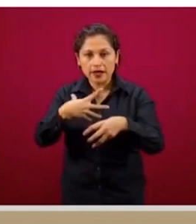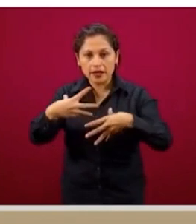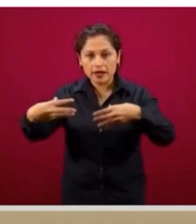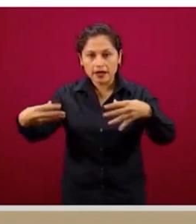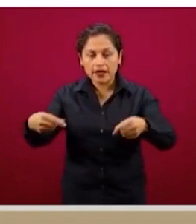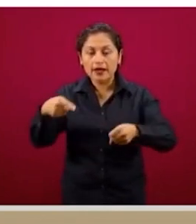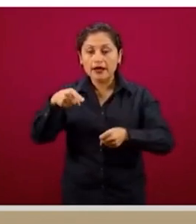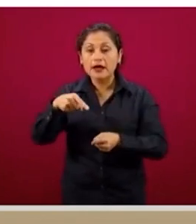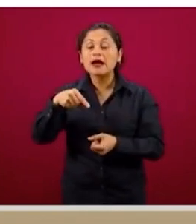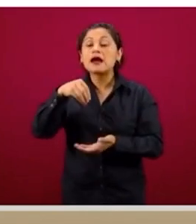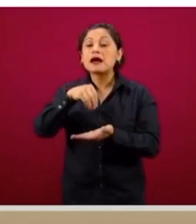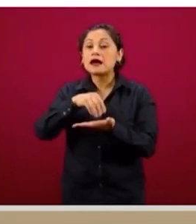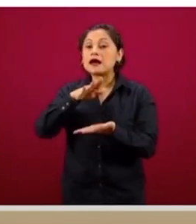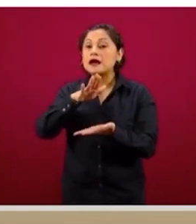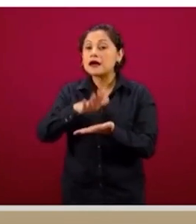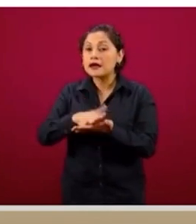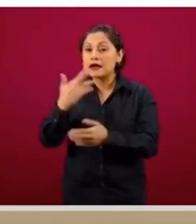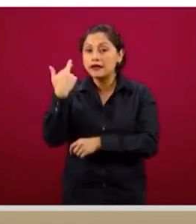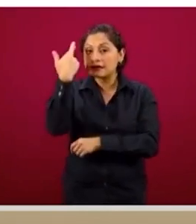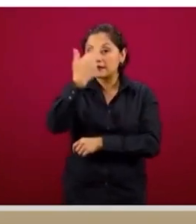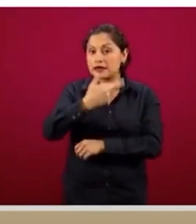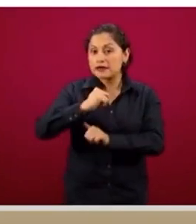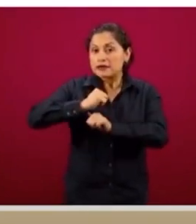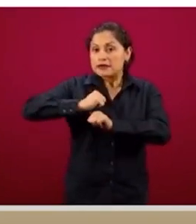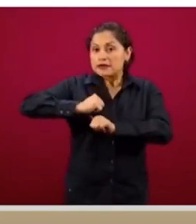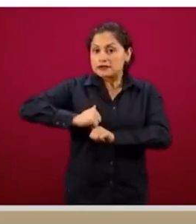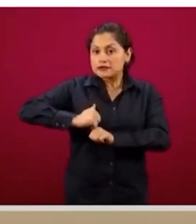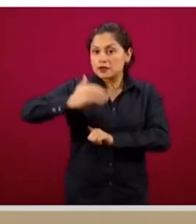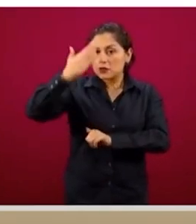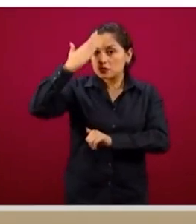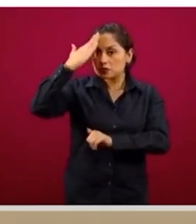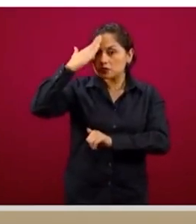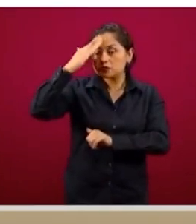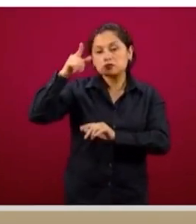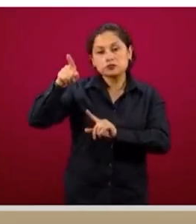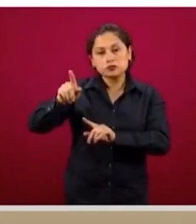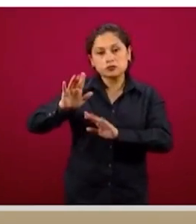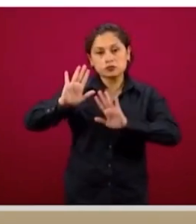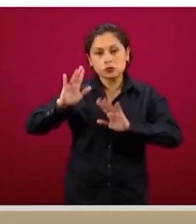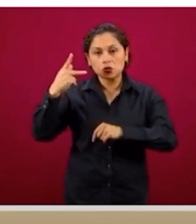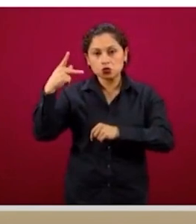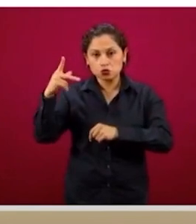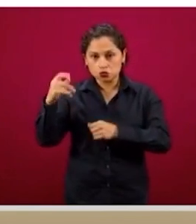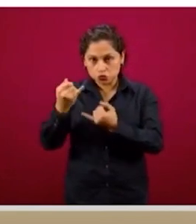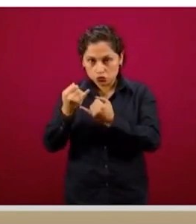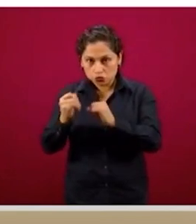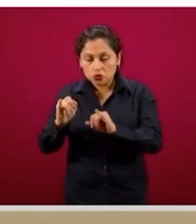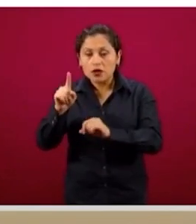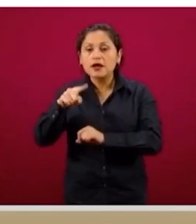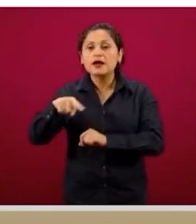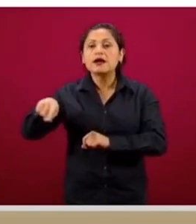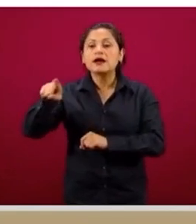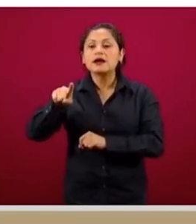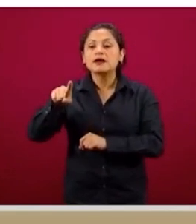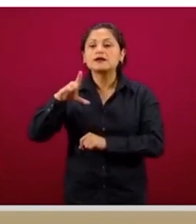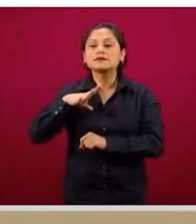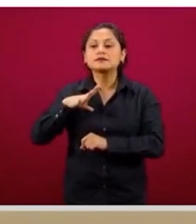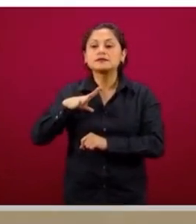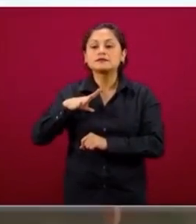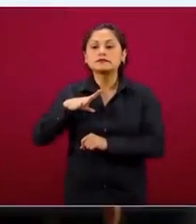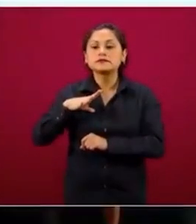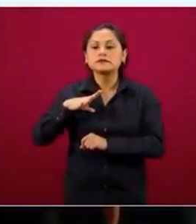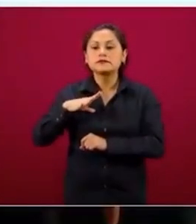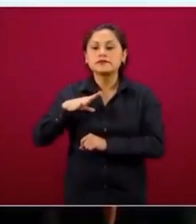revisión por la autoridad nacional que es autónoma sobre estadísticas y que se llama el Instituto de